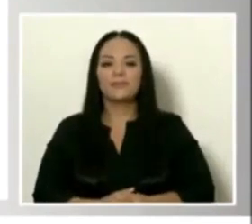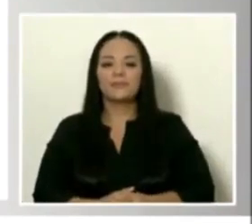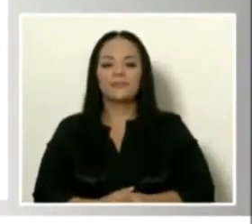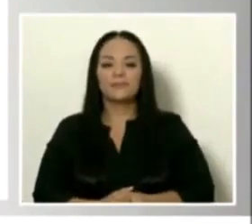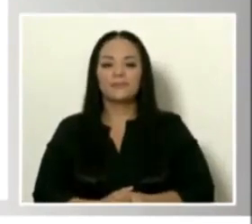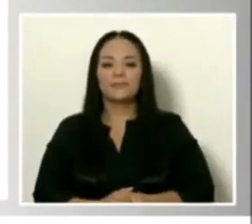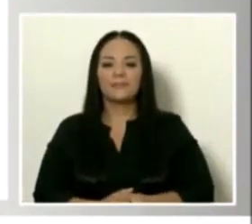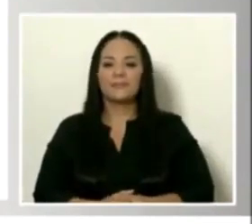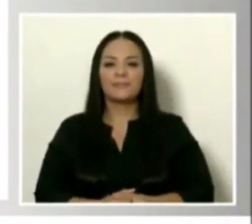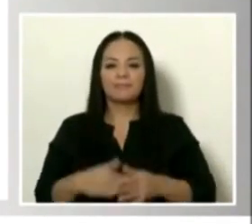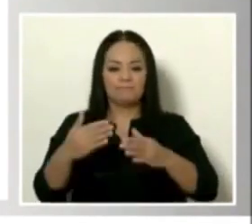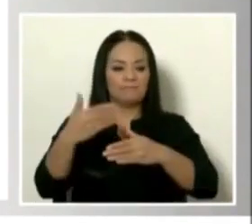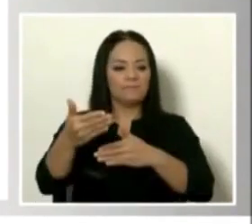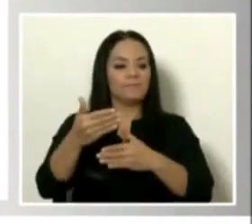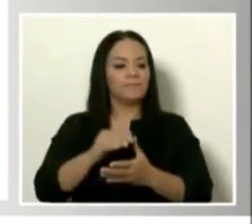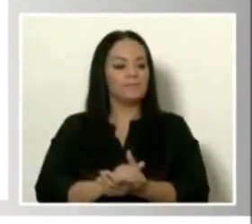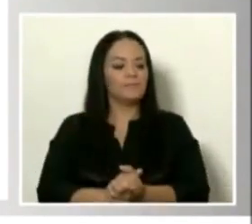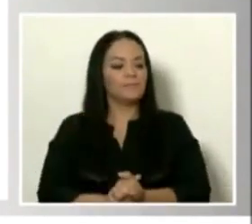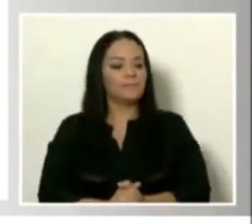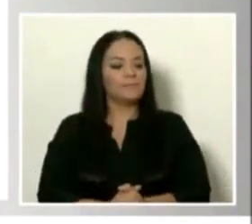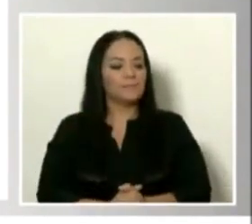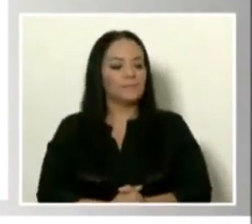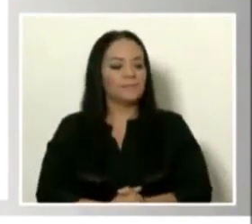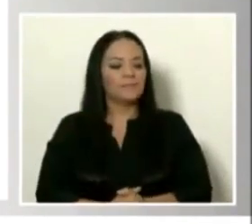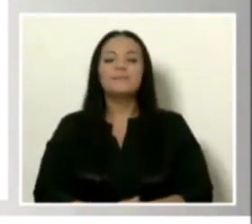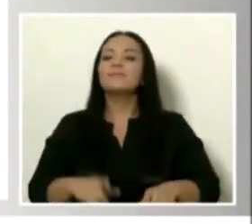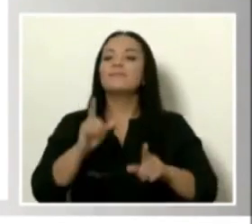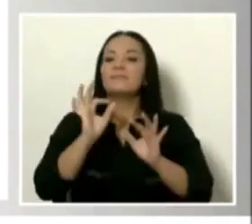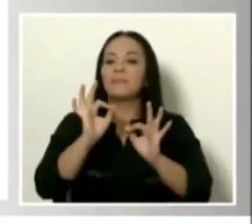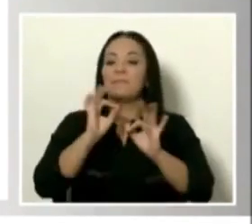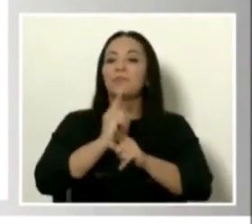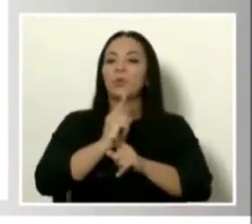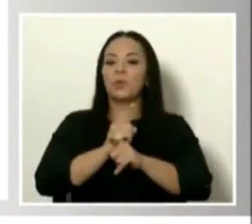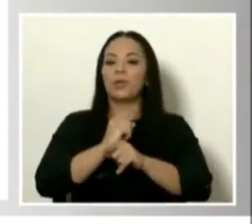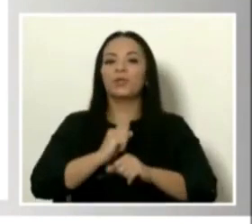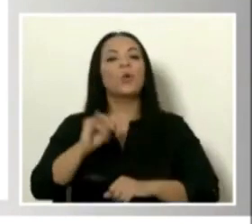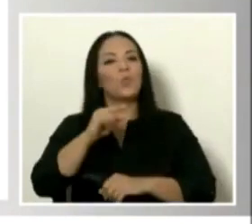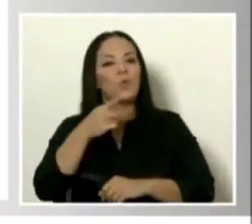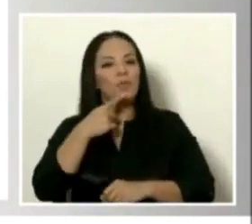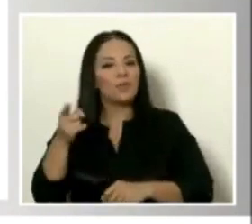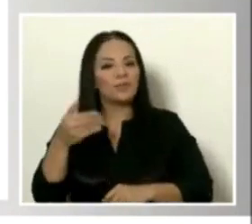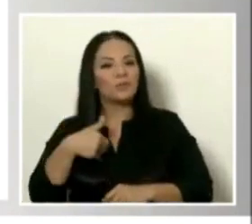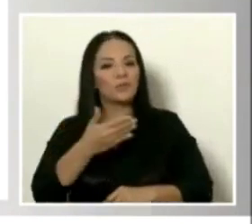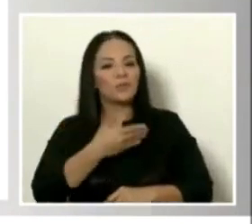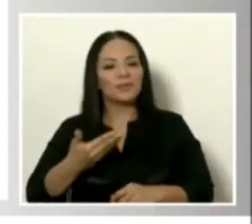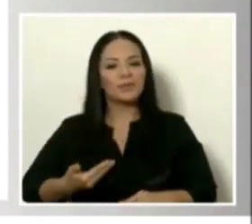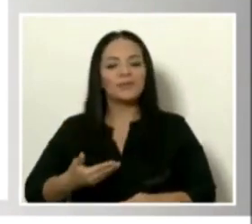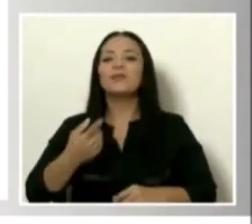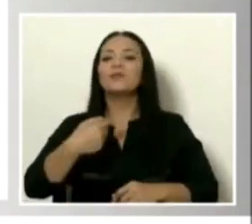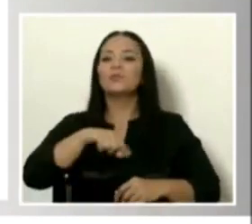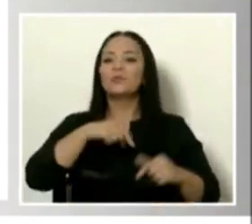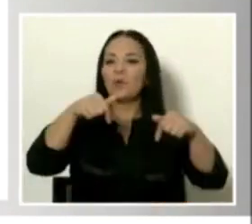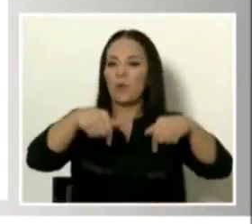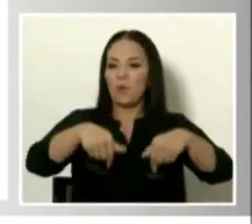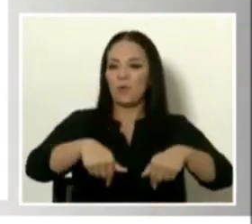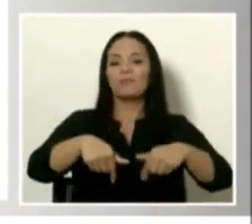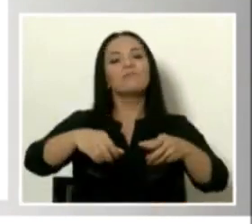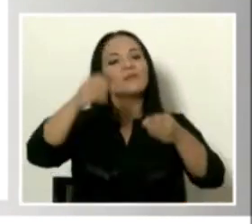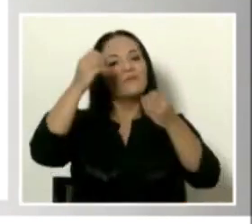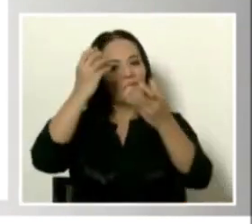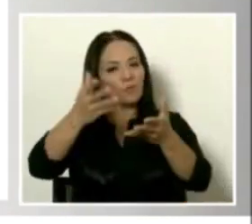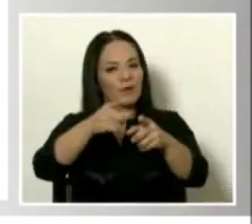La siguiente, por favor. Sí, efectivamente, como bien señaló el señor presidente, venimos hoy a reportar